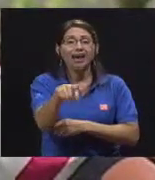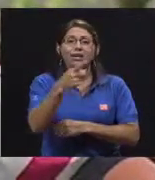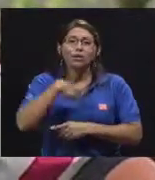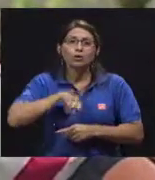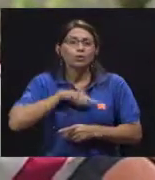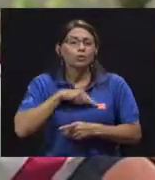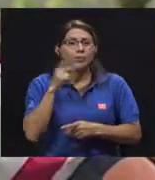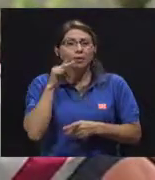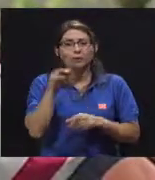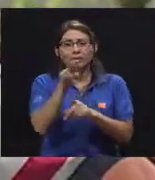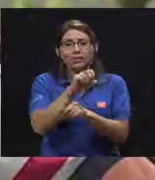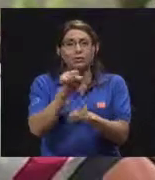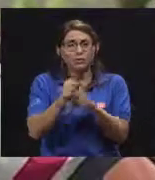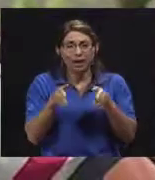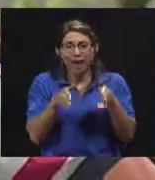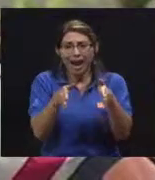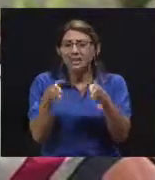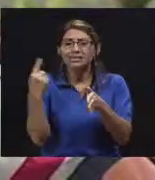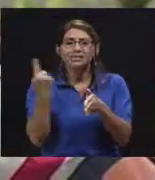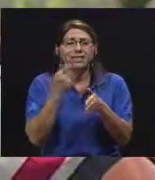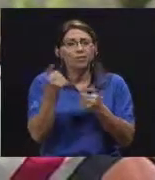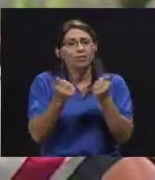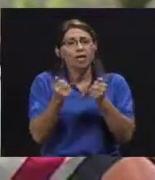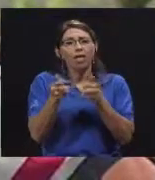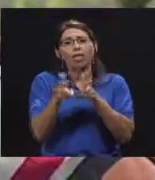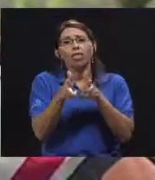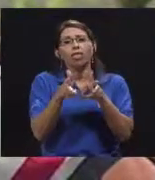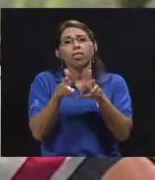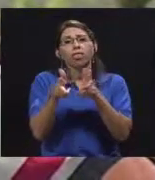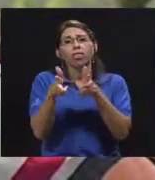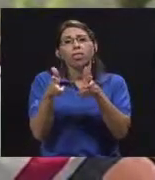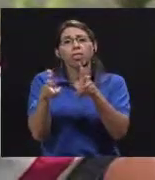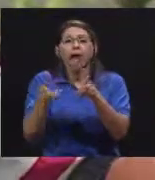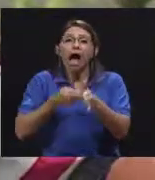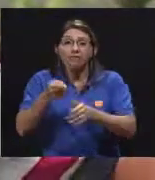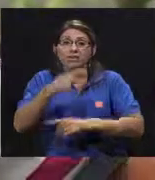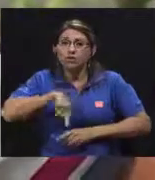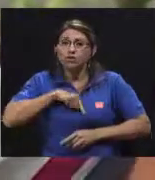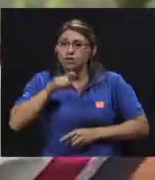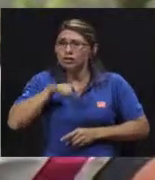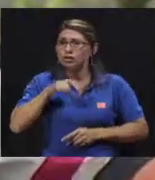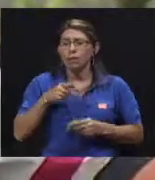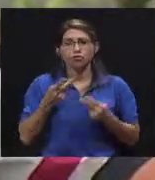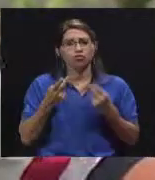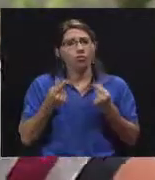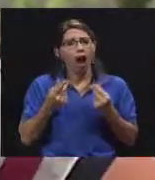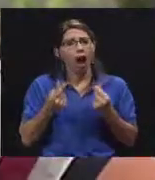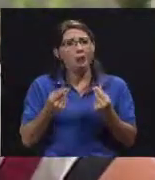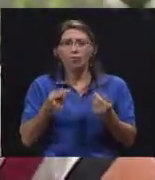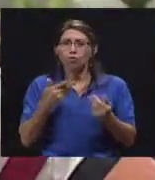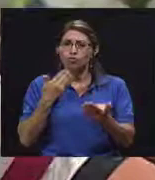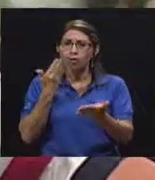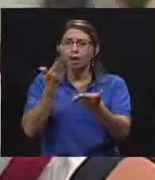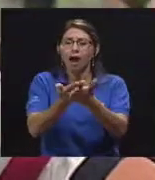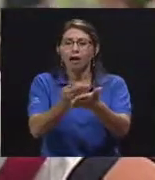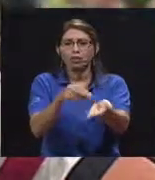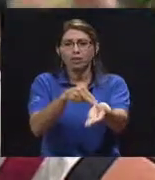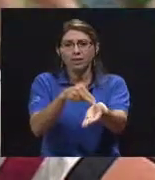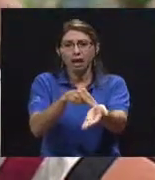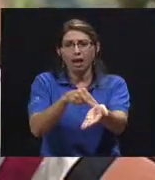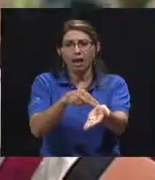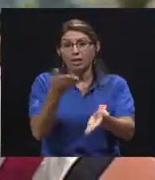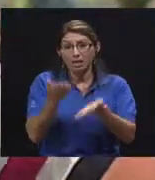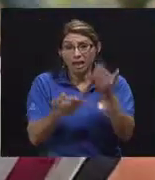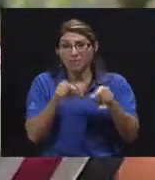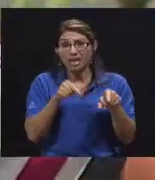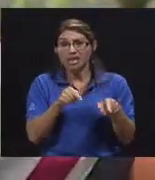hospital, ya sea o porque llevamos una emergencia calificada o porque tenemos una urgencia que está pendiente.